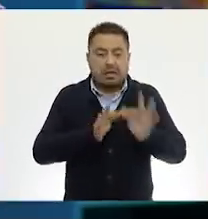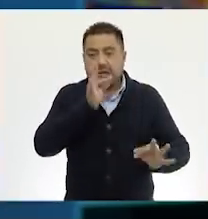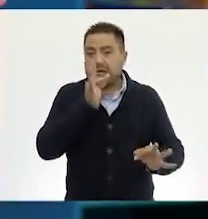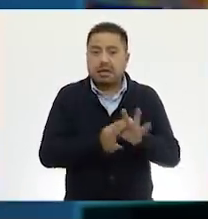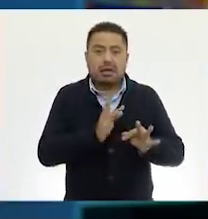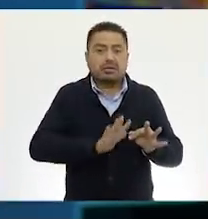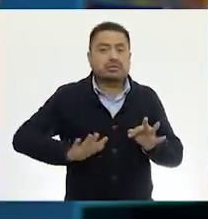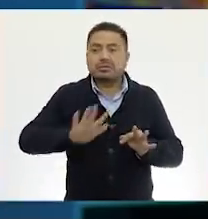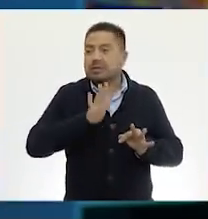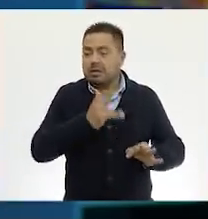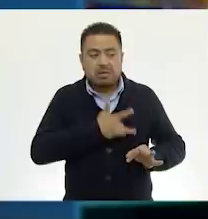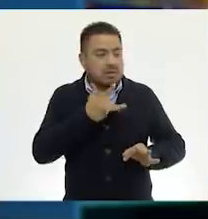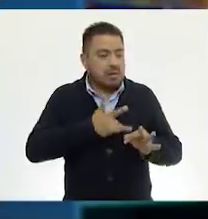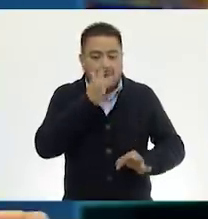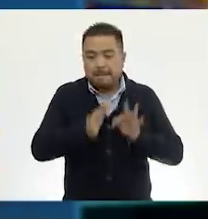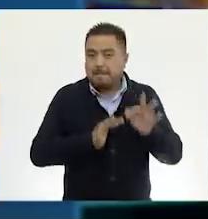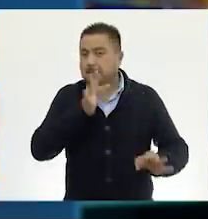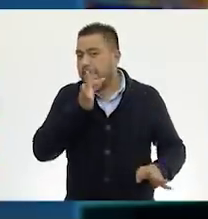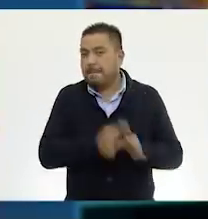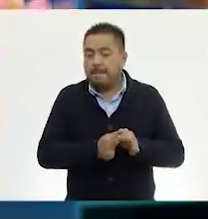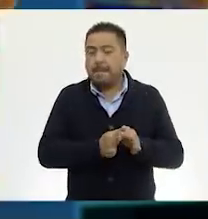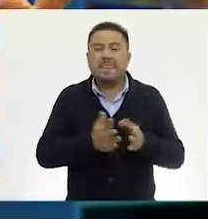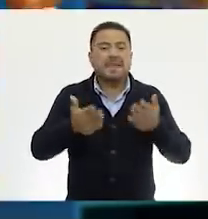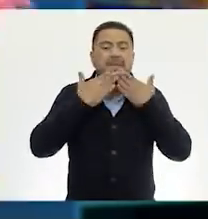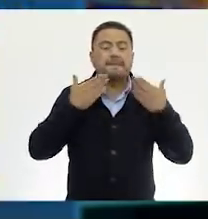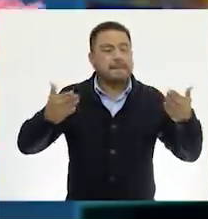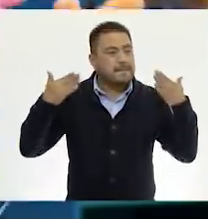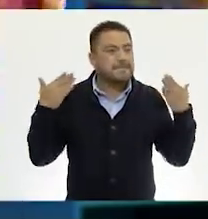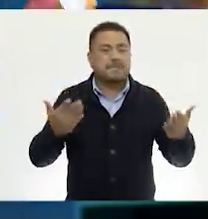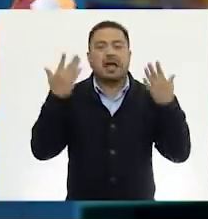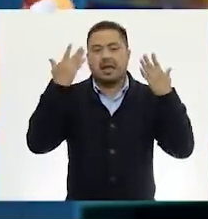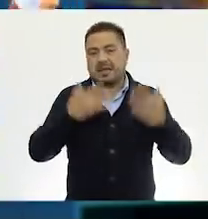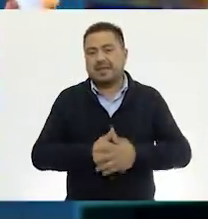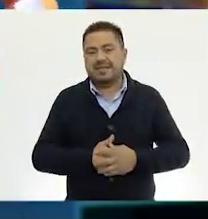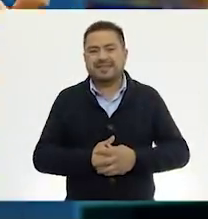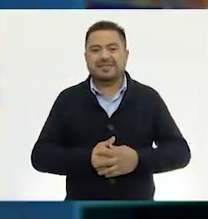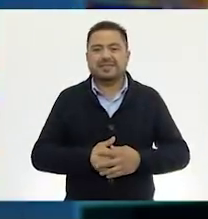¿Lista? ¿Listo? ¡Muy bien!